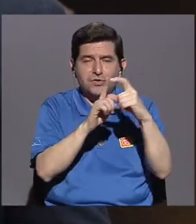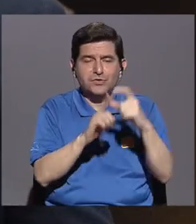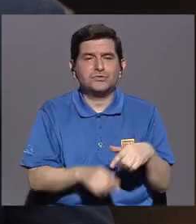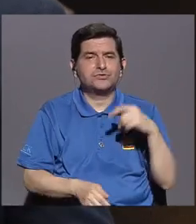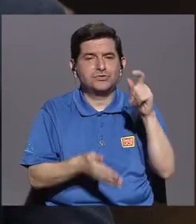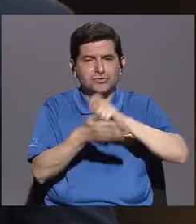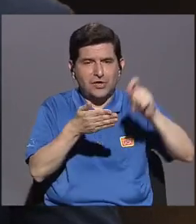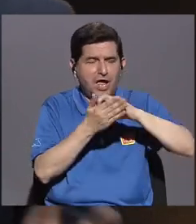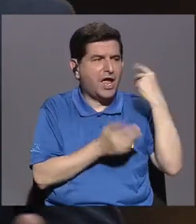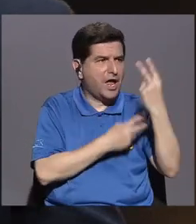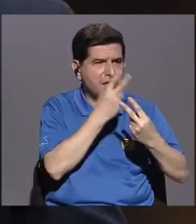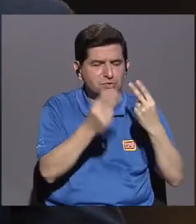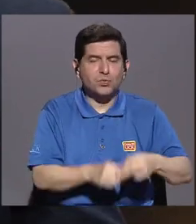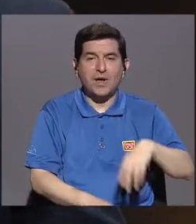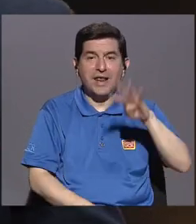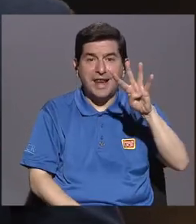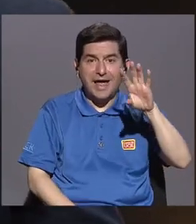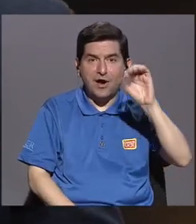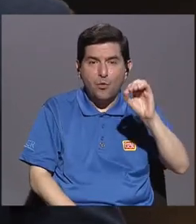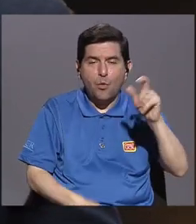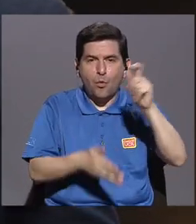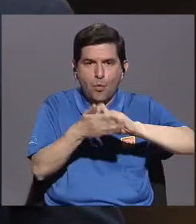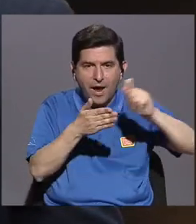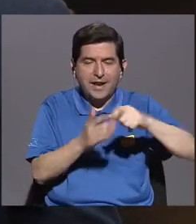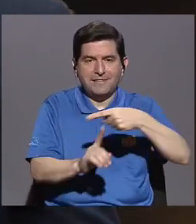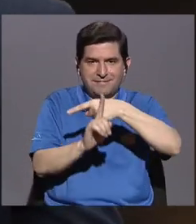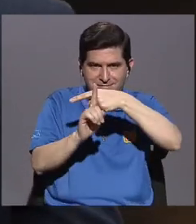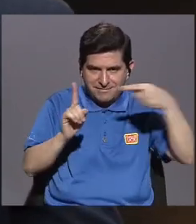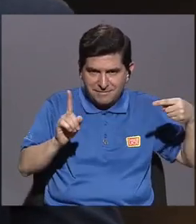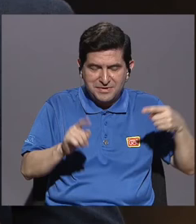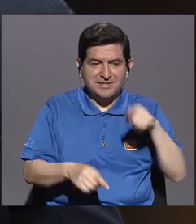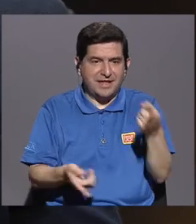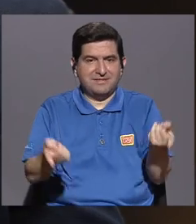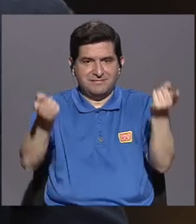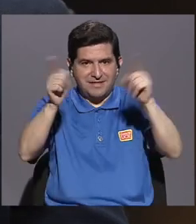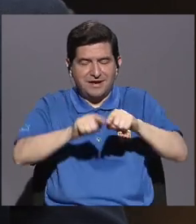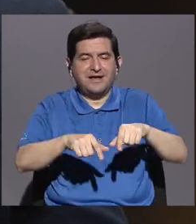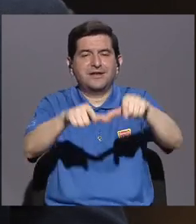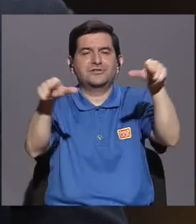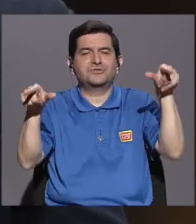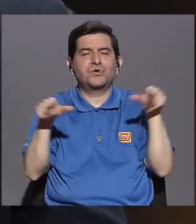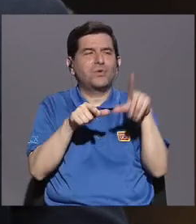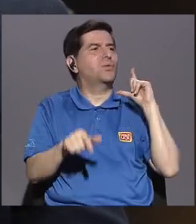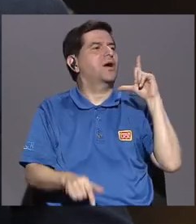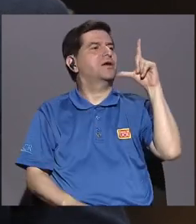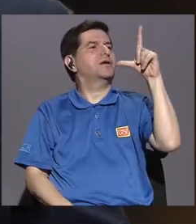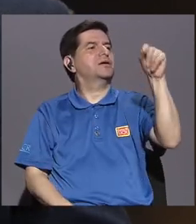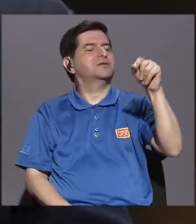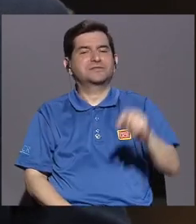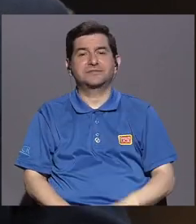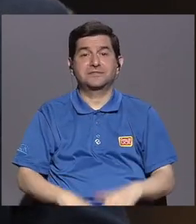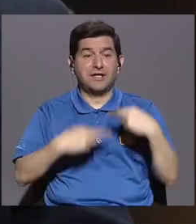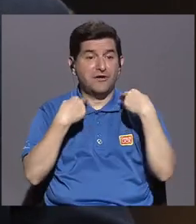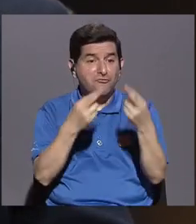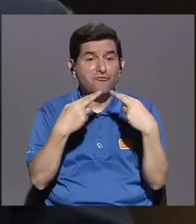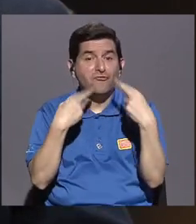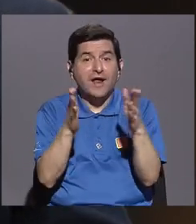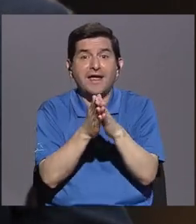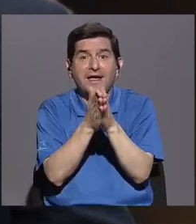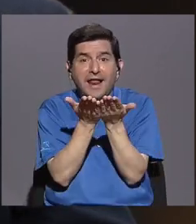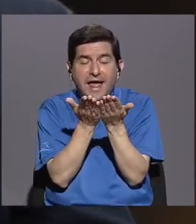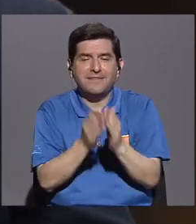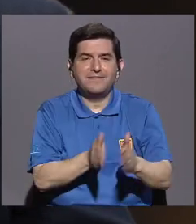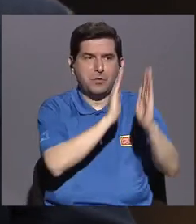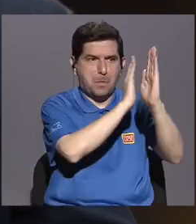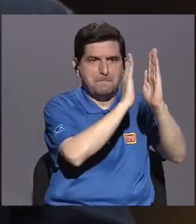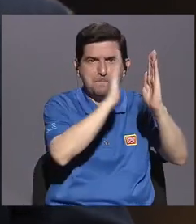en escuela, visitando 40 escuelas, de las cuales la mitad van a ser de zonas rurales, regalando el libro para que